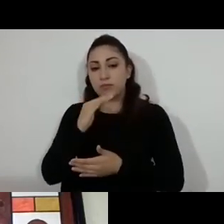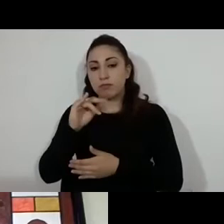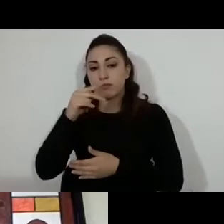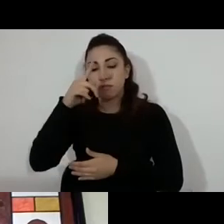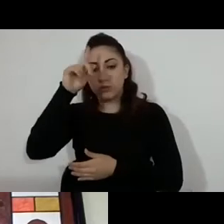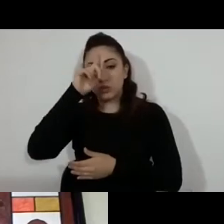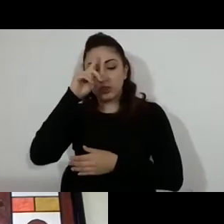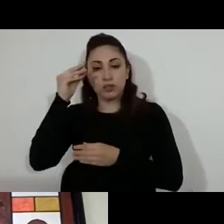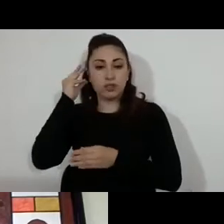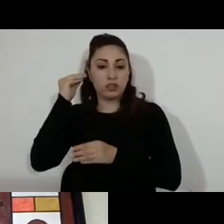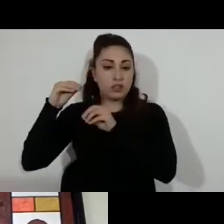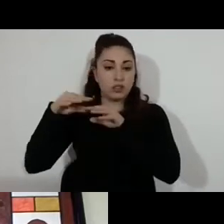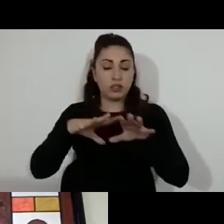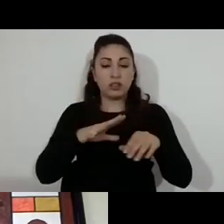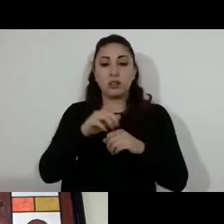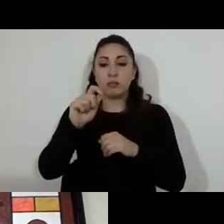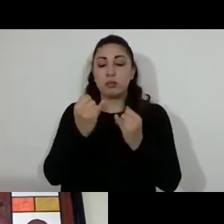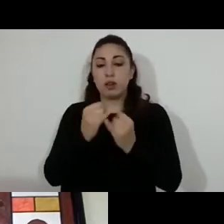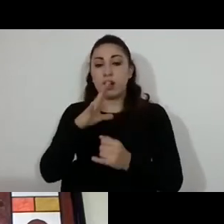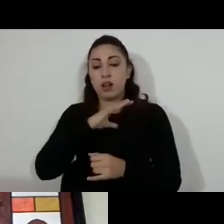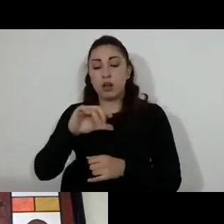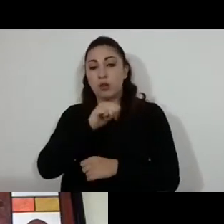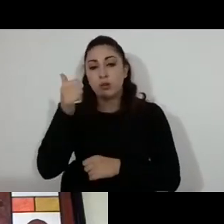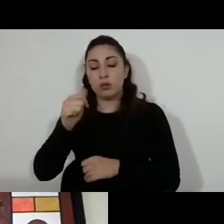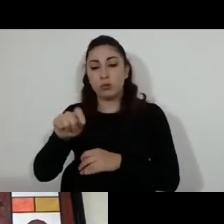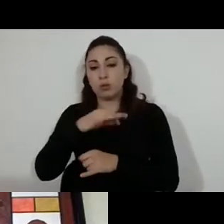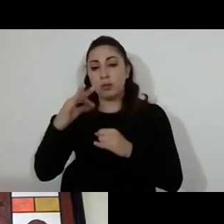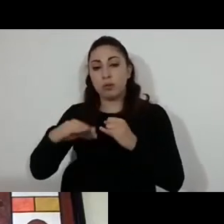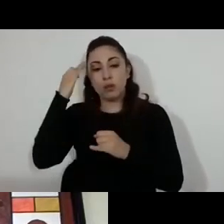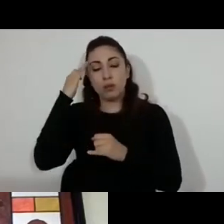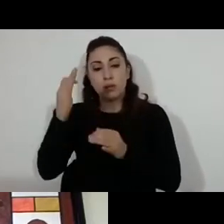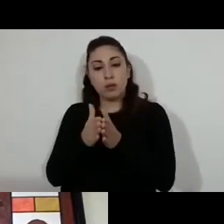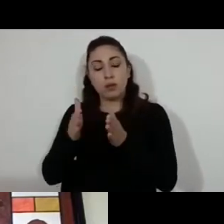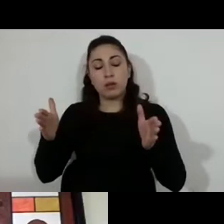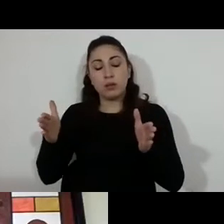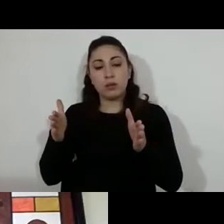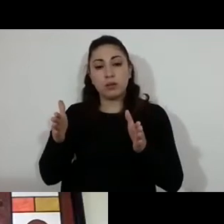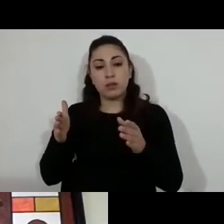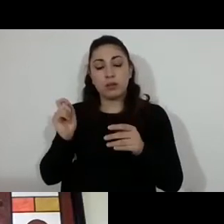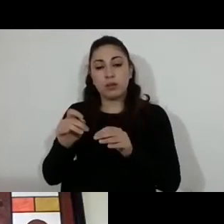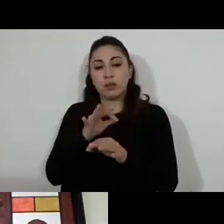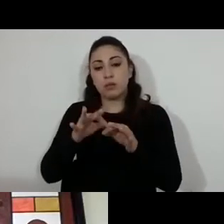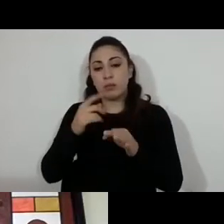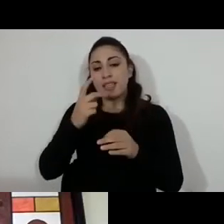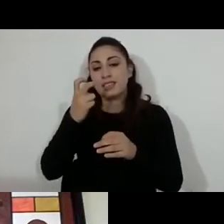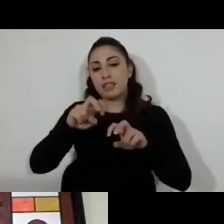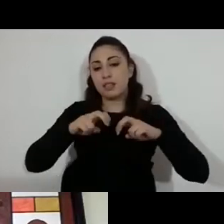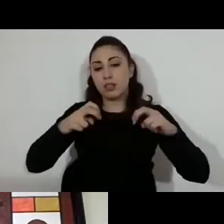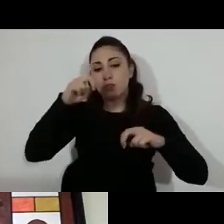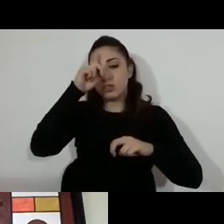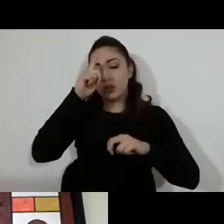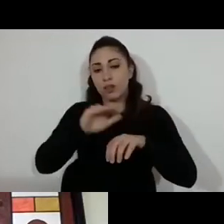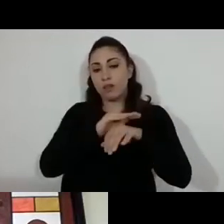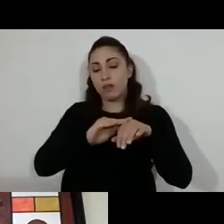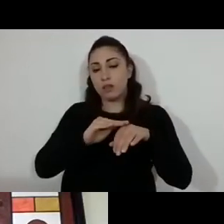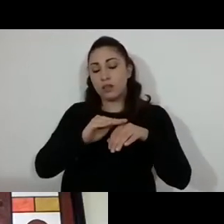la última etapa que sería ya la que concluiría con el consejo de evaluación. Entonces, esa sería